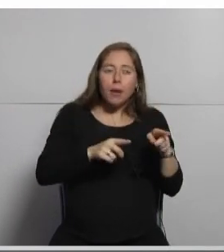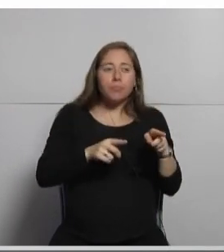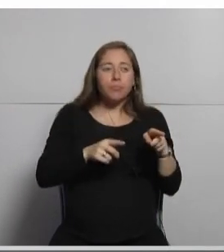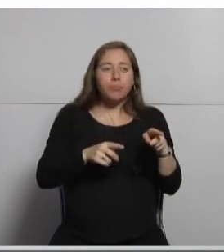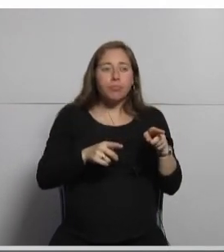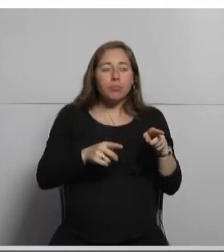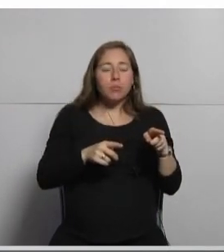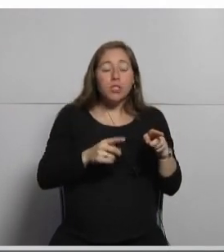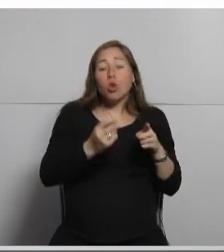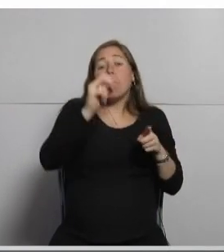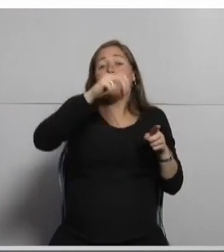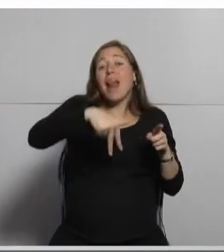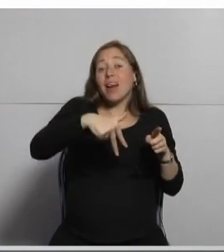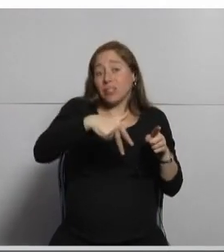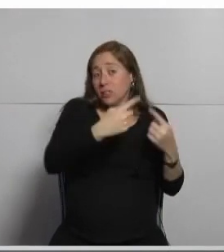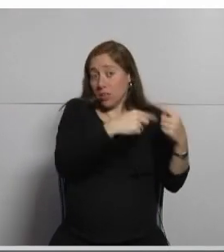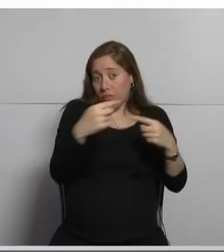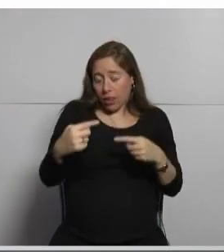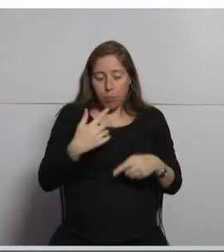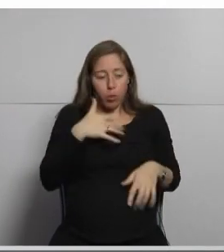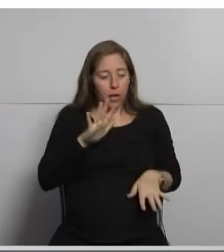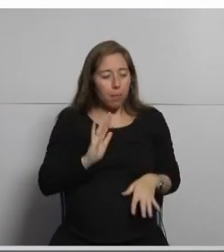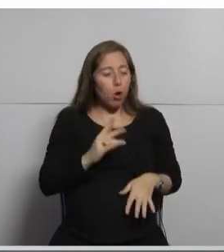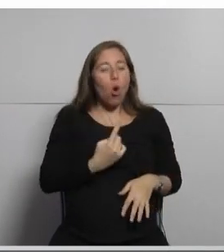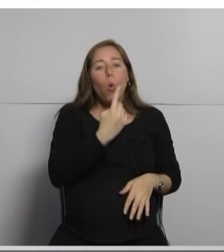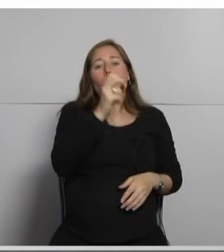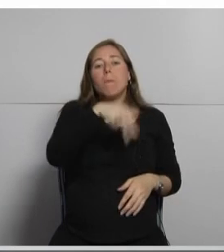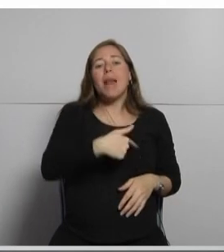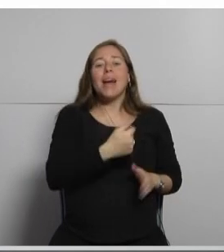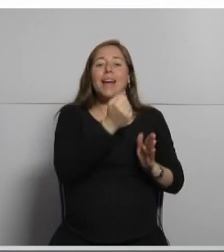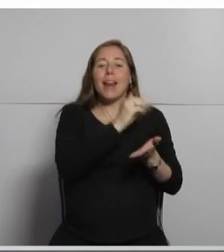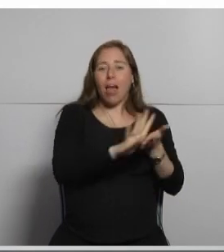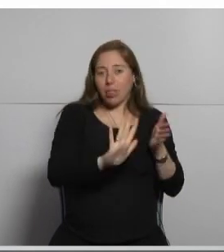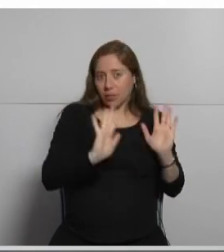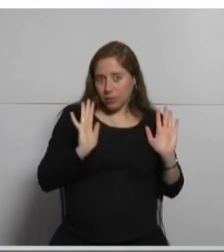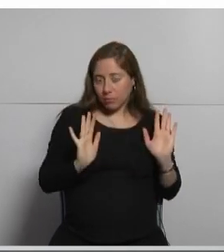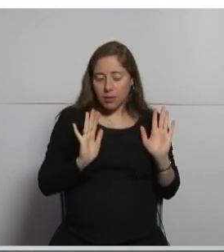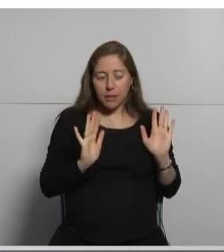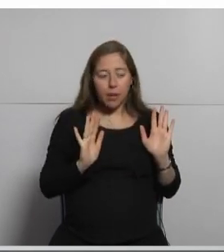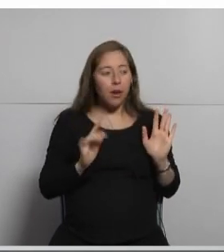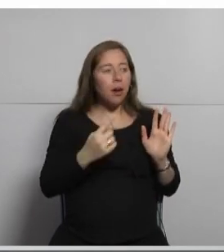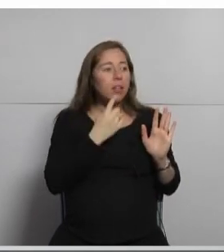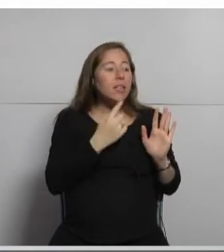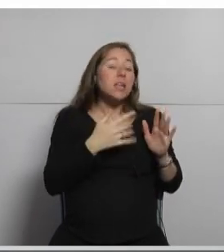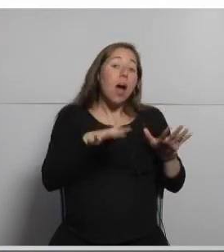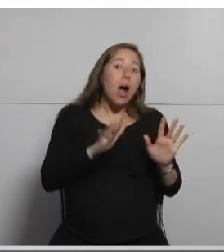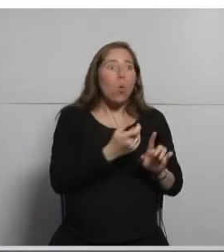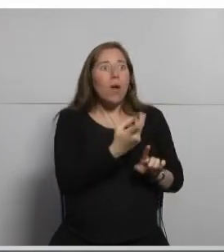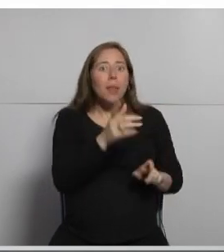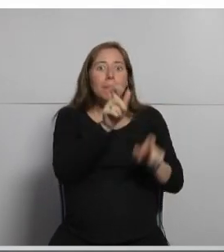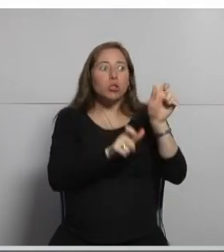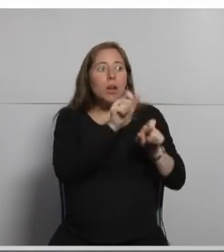lo que hace es bueno dice bueno tenés un plan que es gratis que bueno tiene tanta cantidad de request por segundo